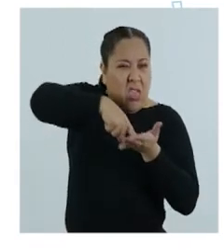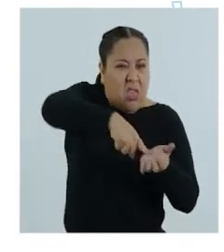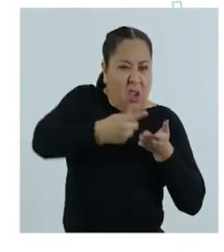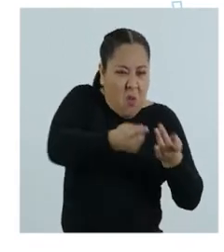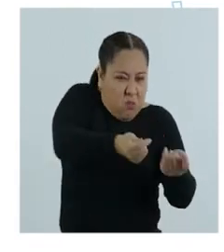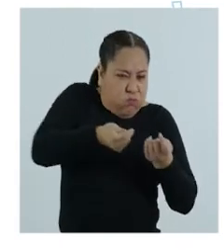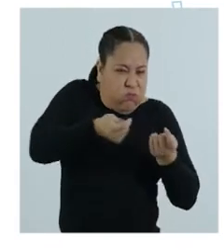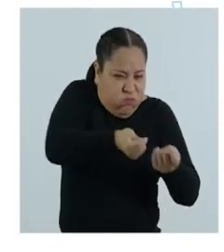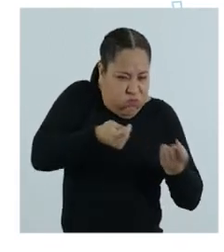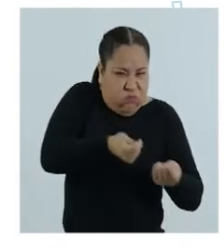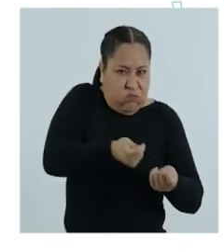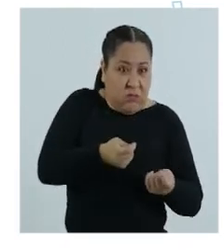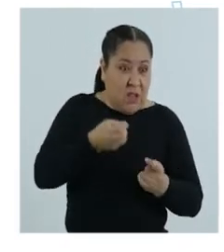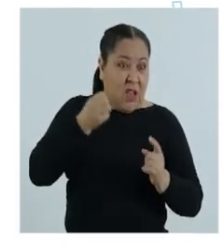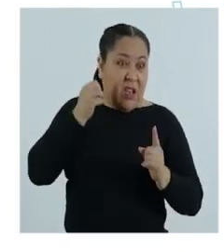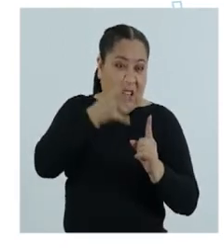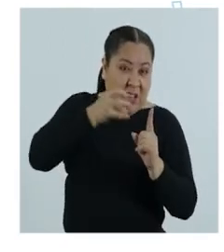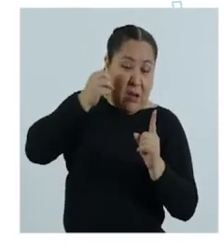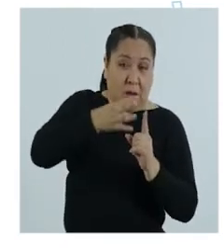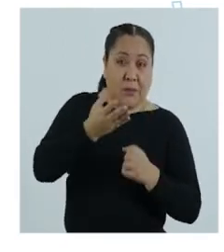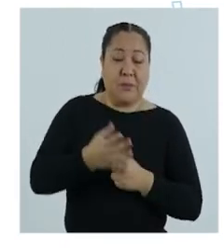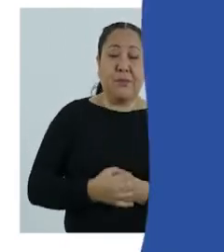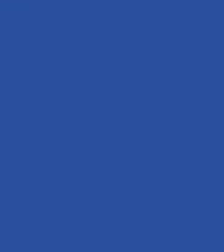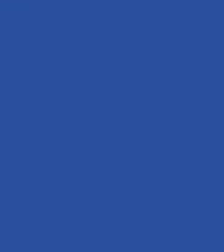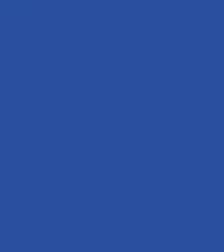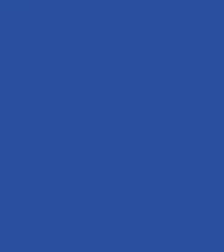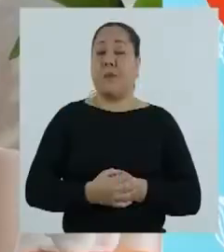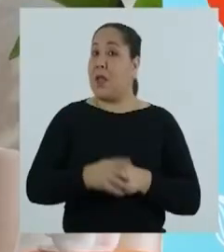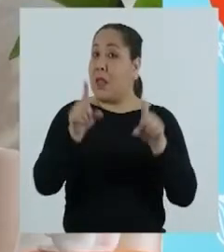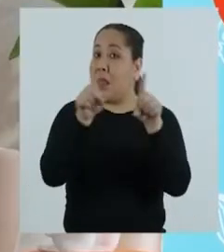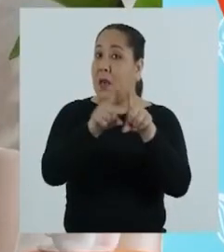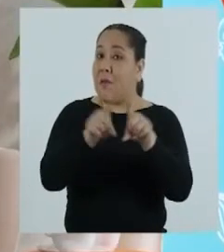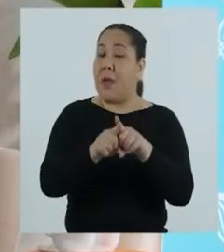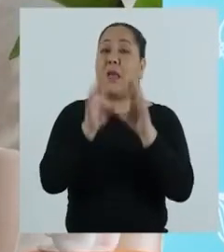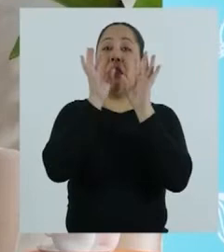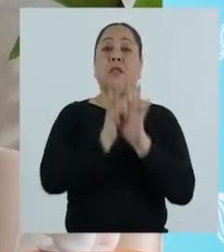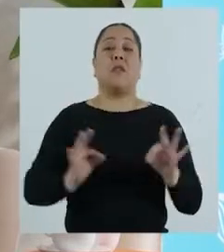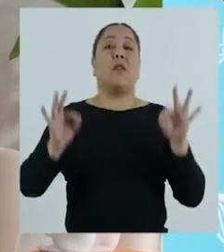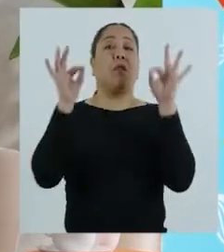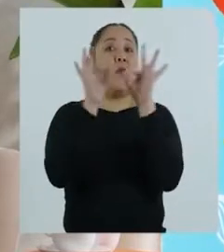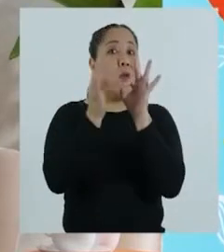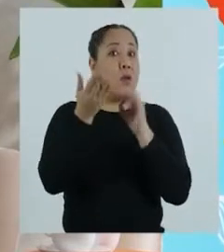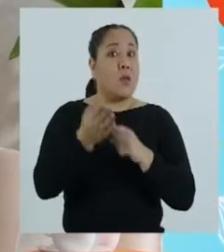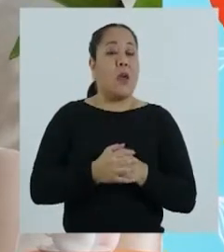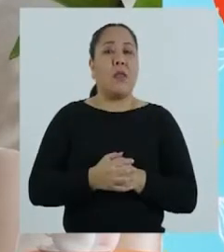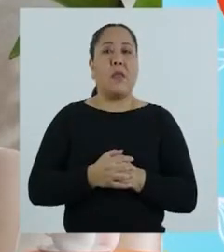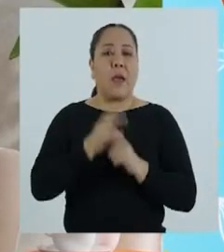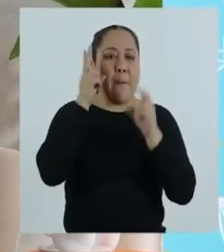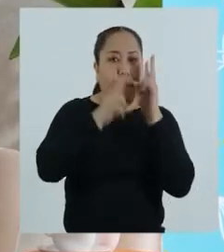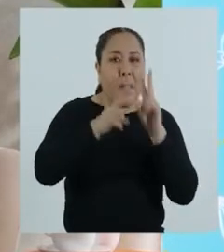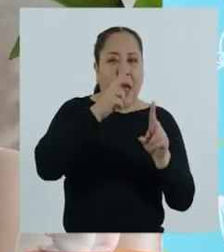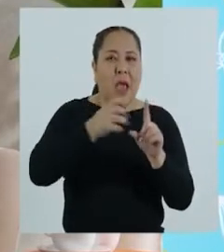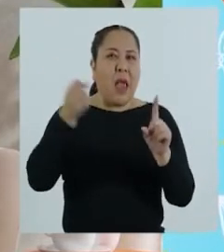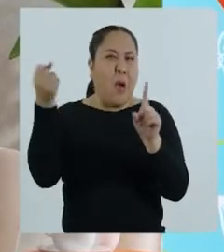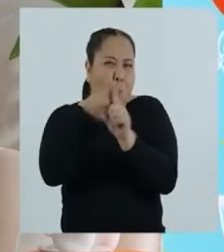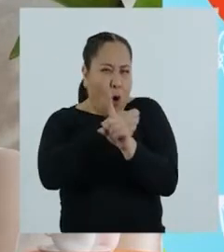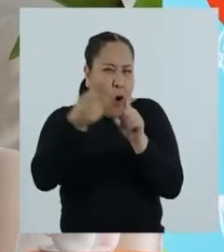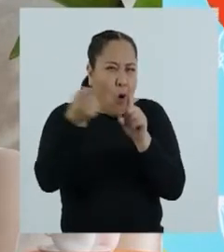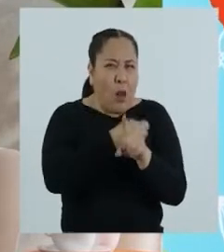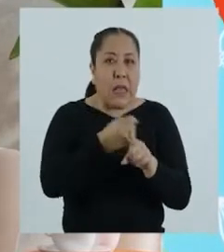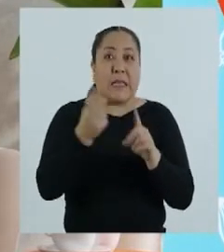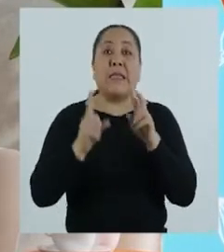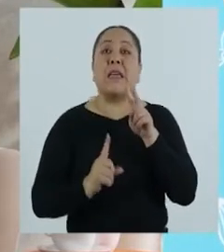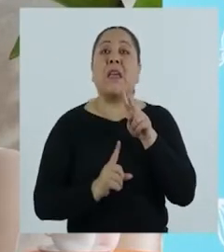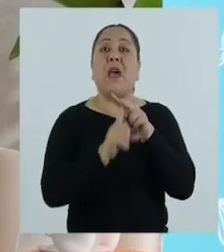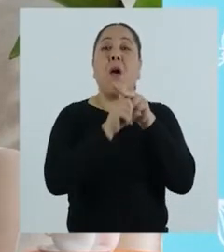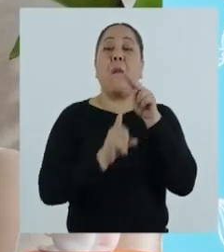coerción, uso de fuerza o intimidación. Asimismo, es importante abordar